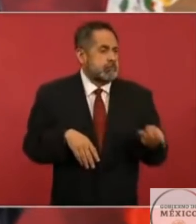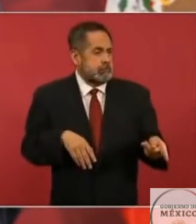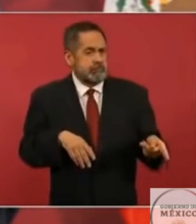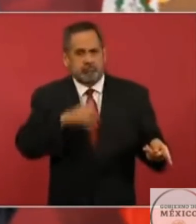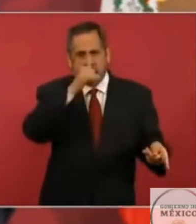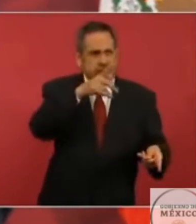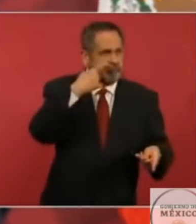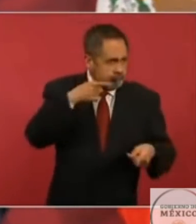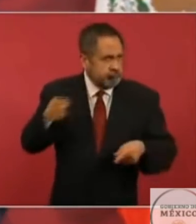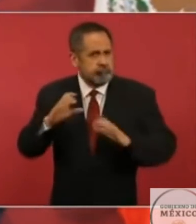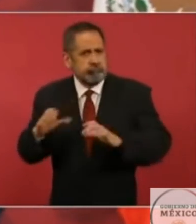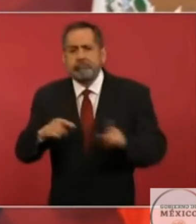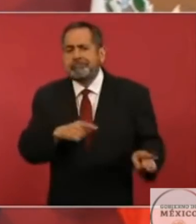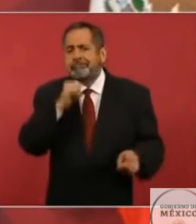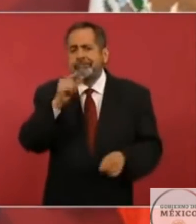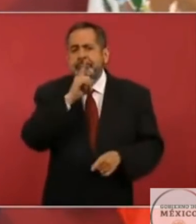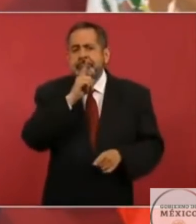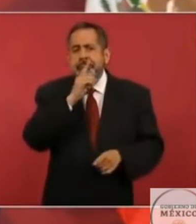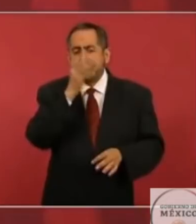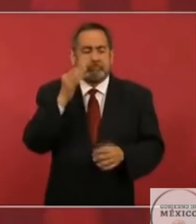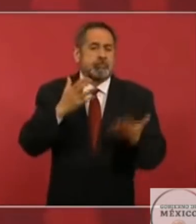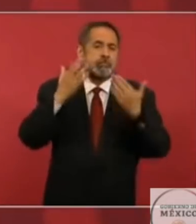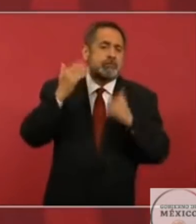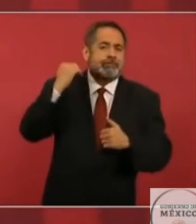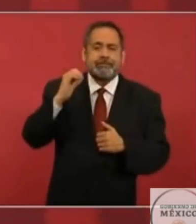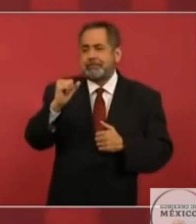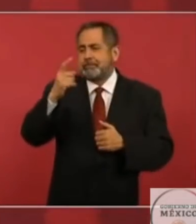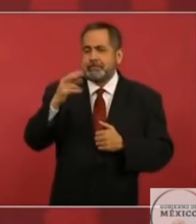nada, no hubo amparos,